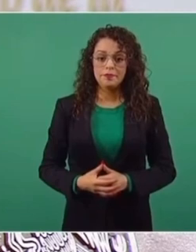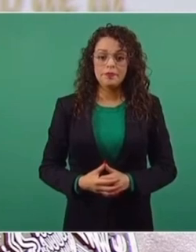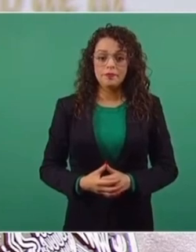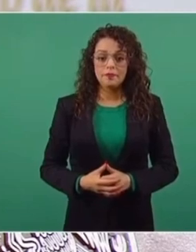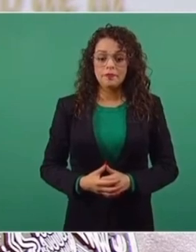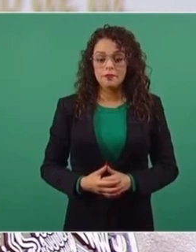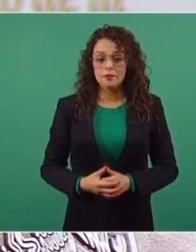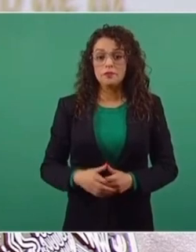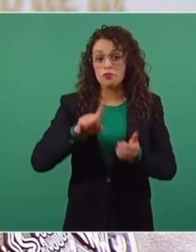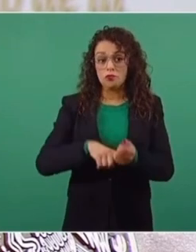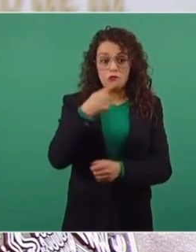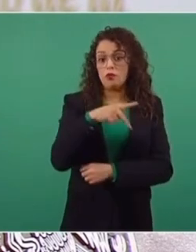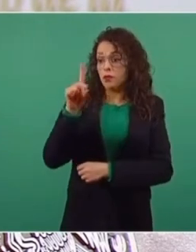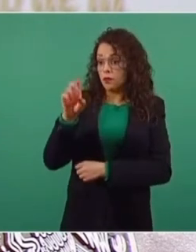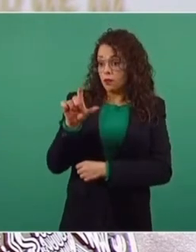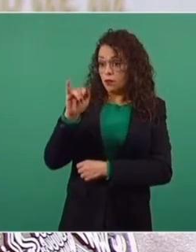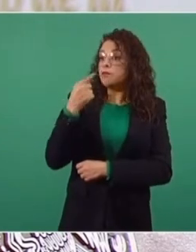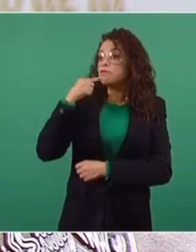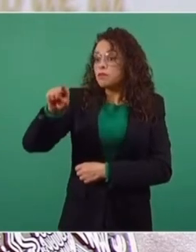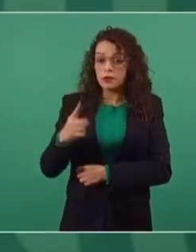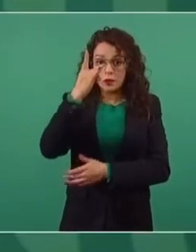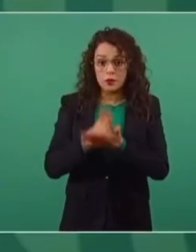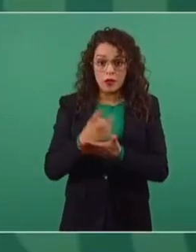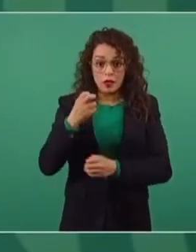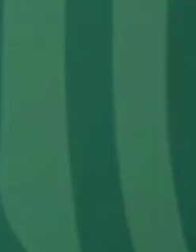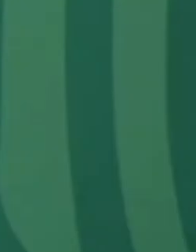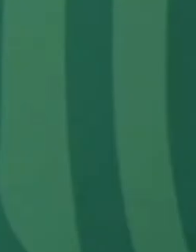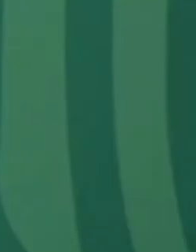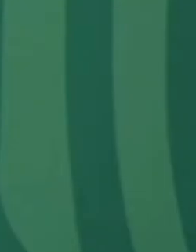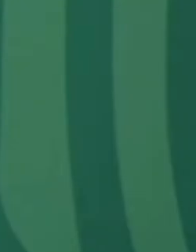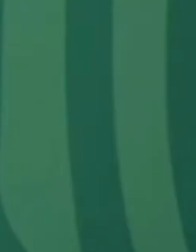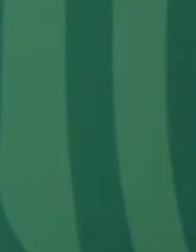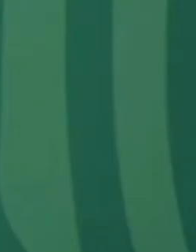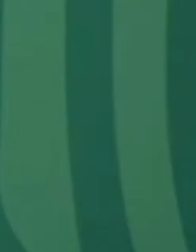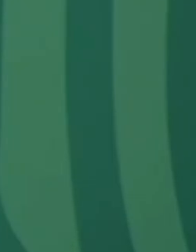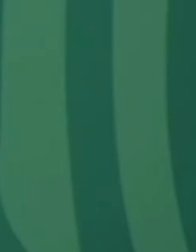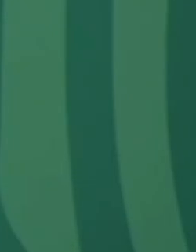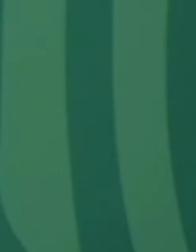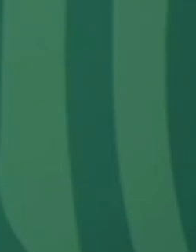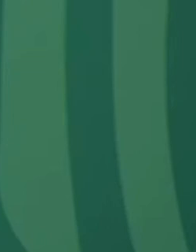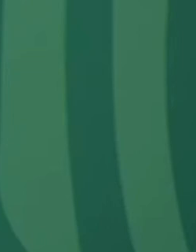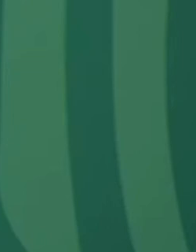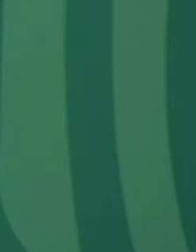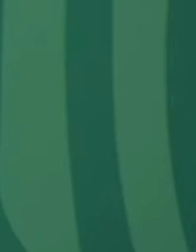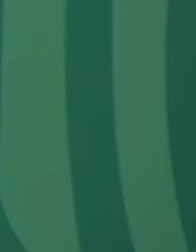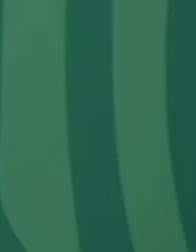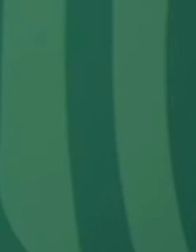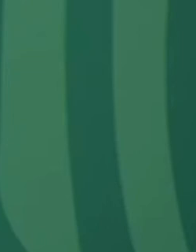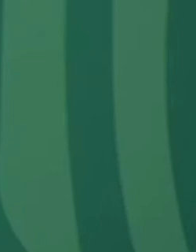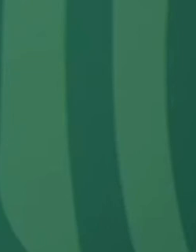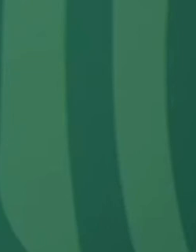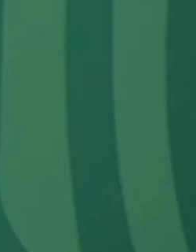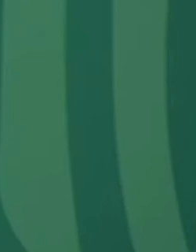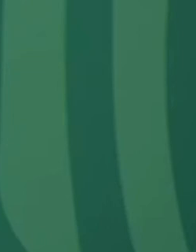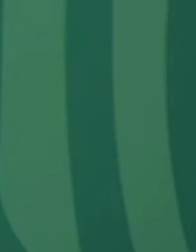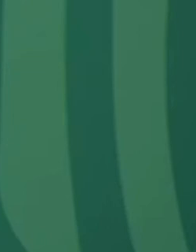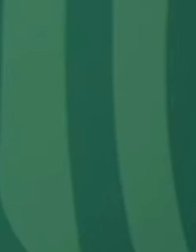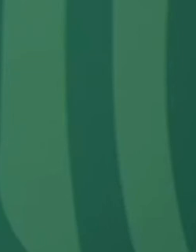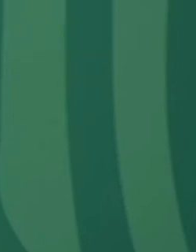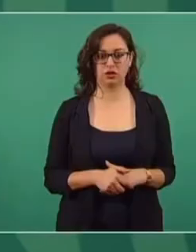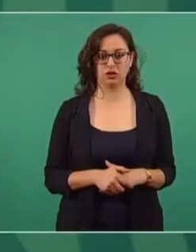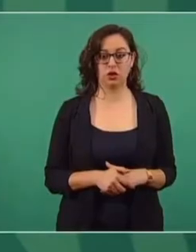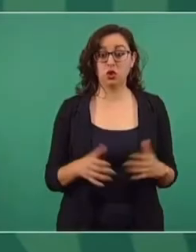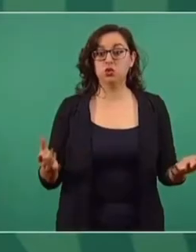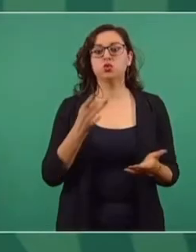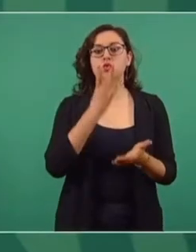delito. Y no sólo es el dictamen del gobierno de la ciudad, la fiscalía está